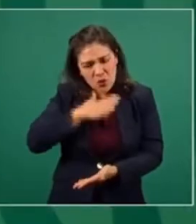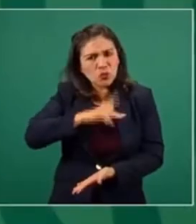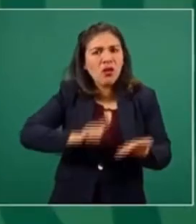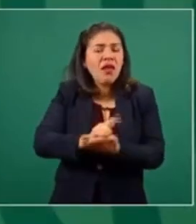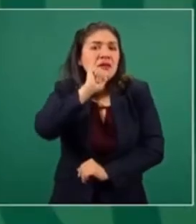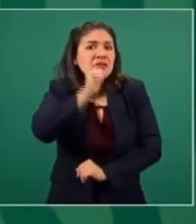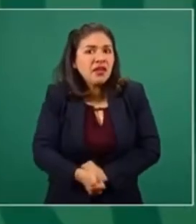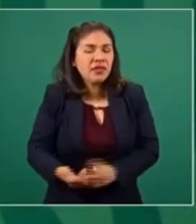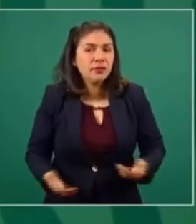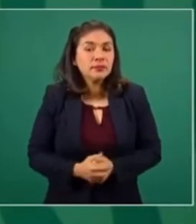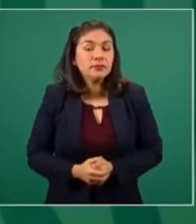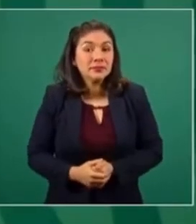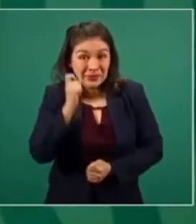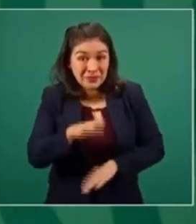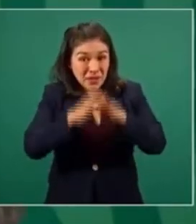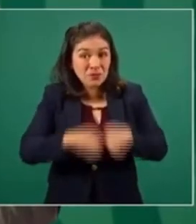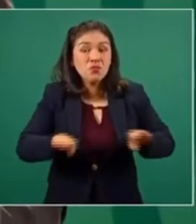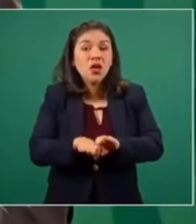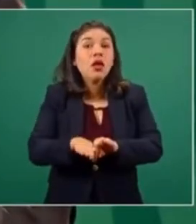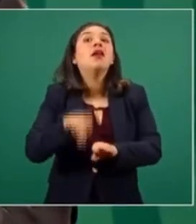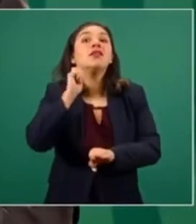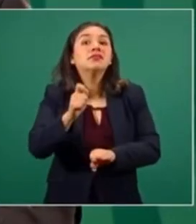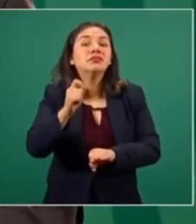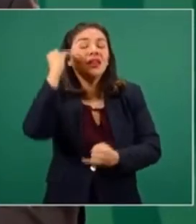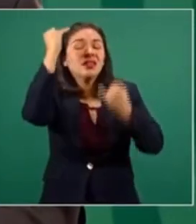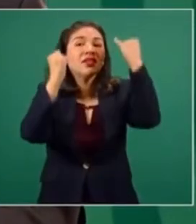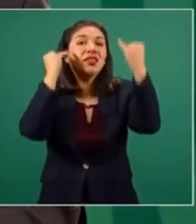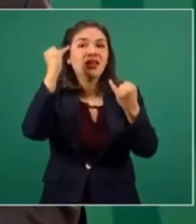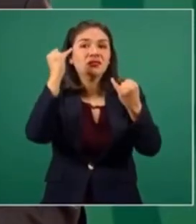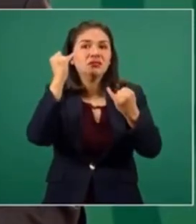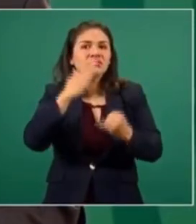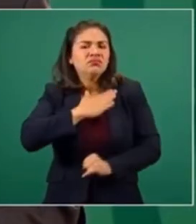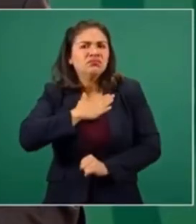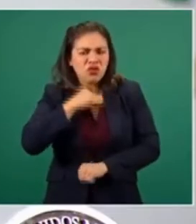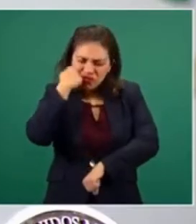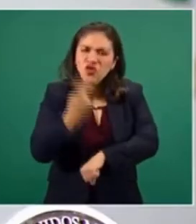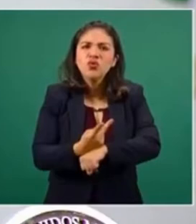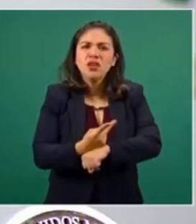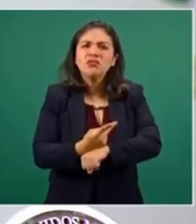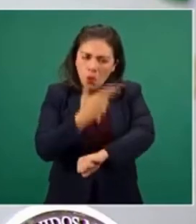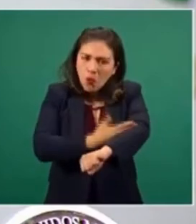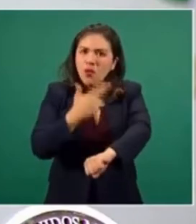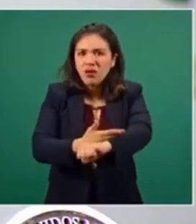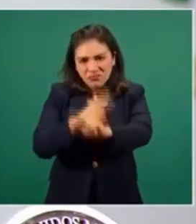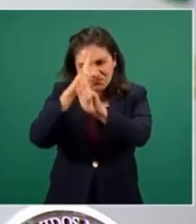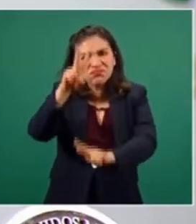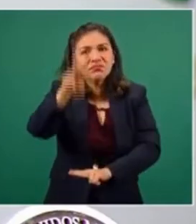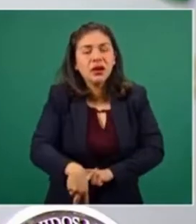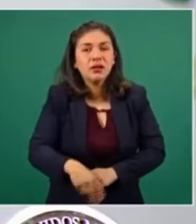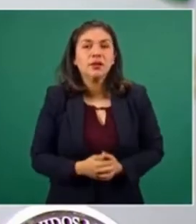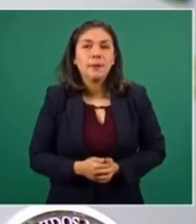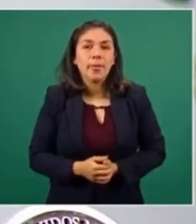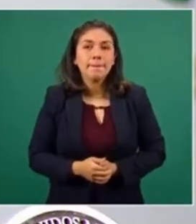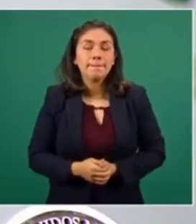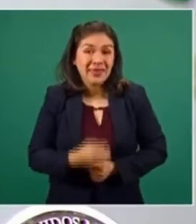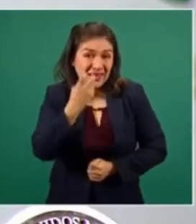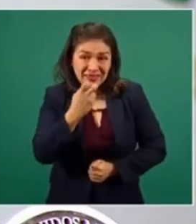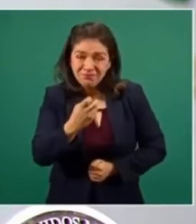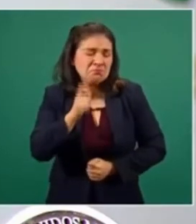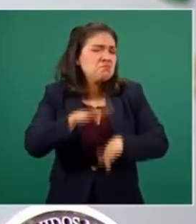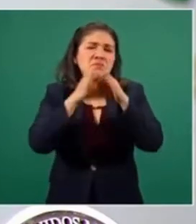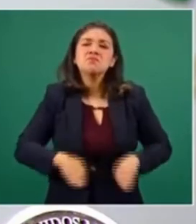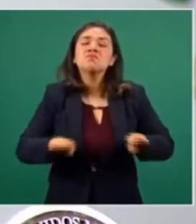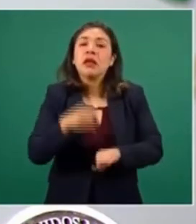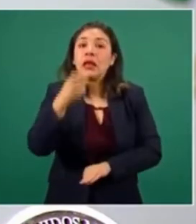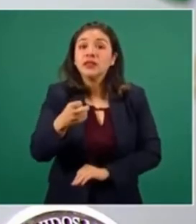democracia. Lo más importante son los ideales, los principios, la honestidad. Eso es lo más importante.